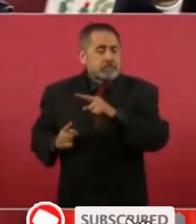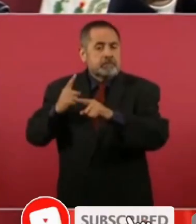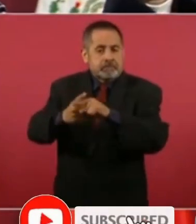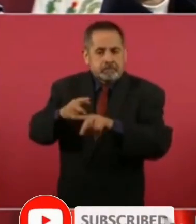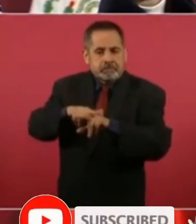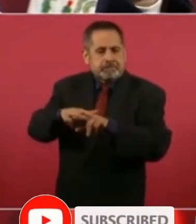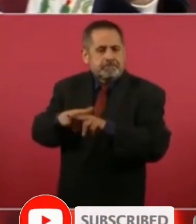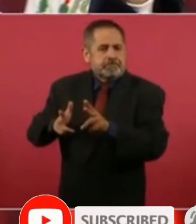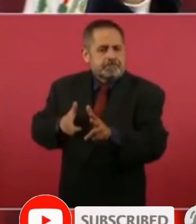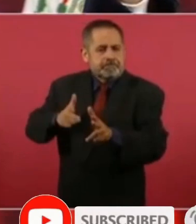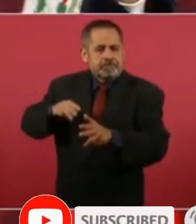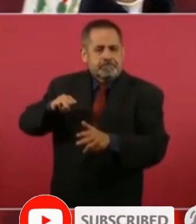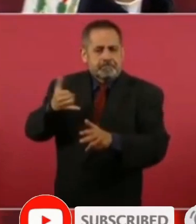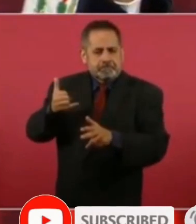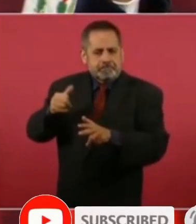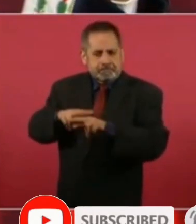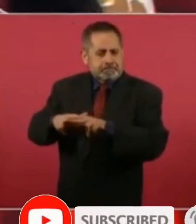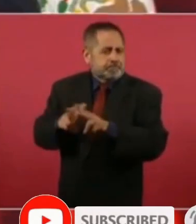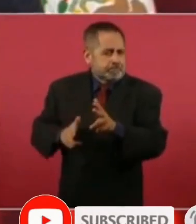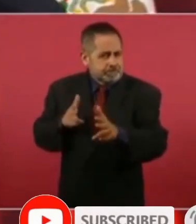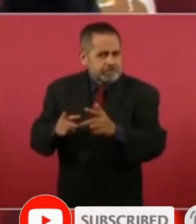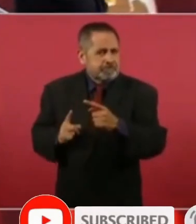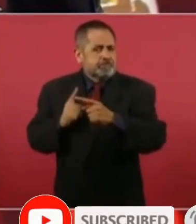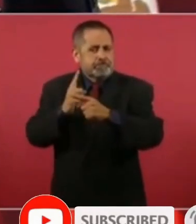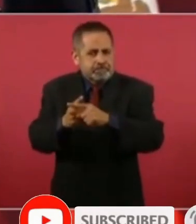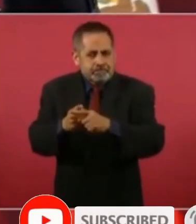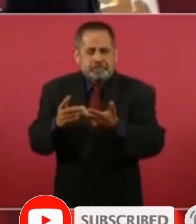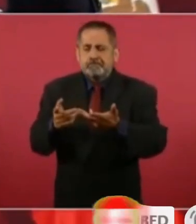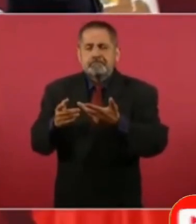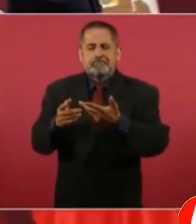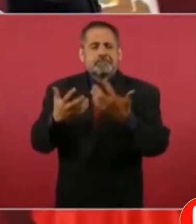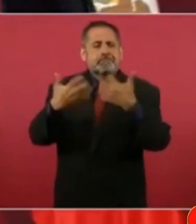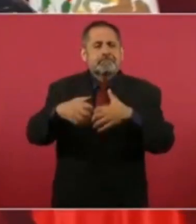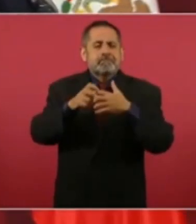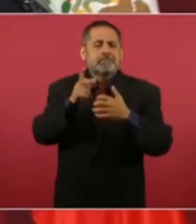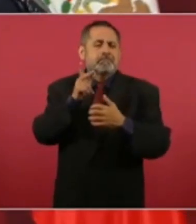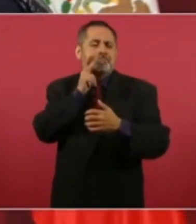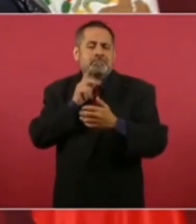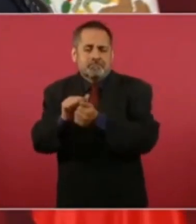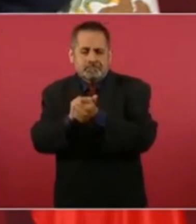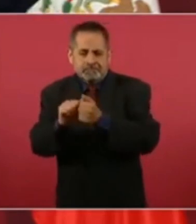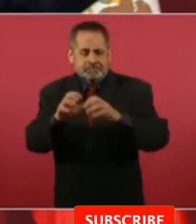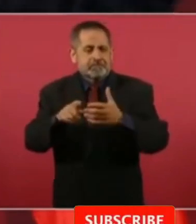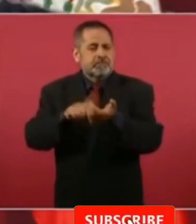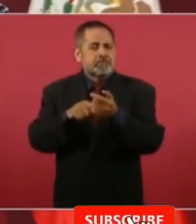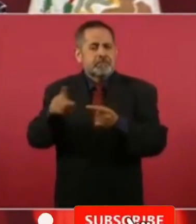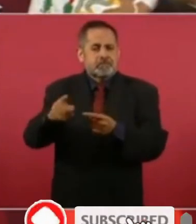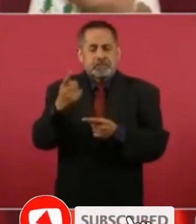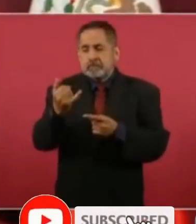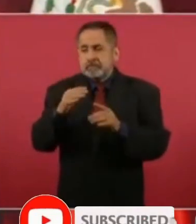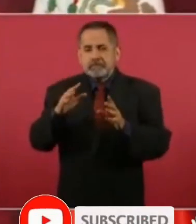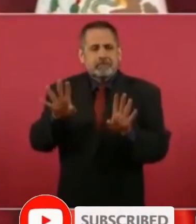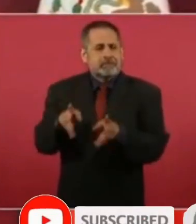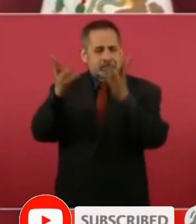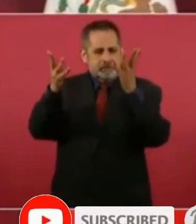y la refinería de Dos Bocas y el aeropuerto